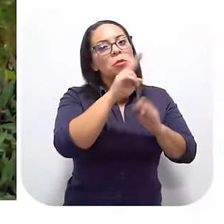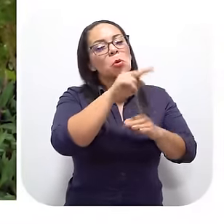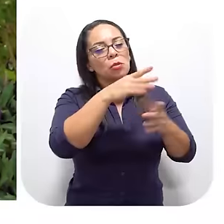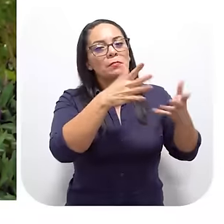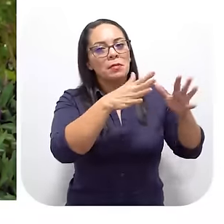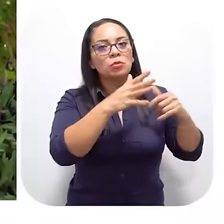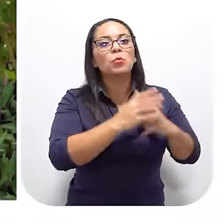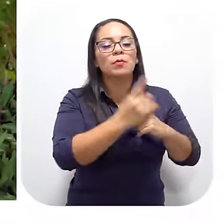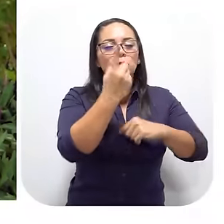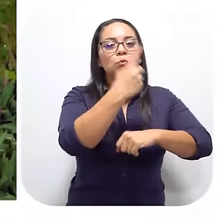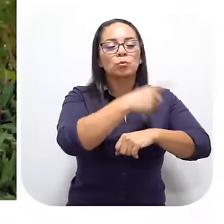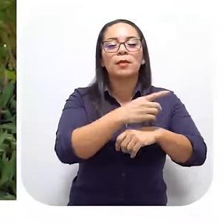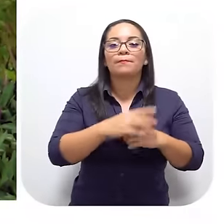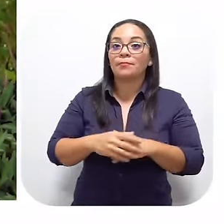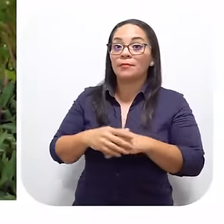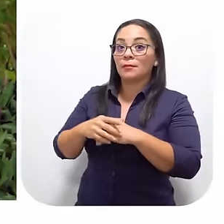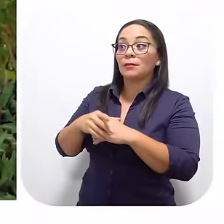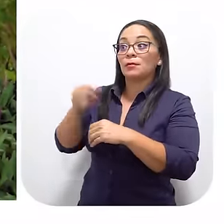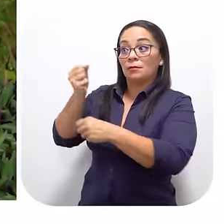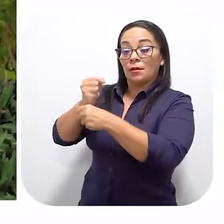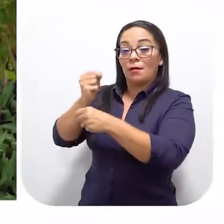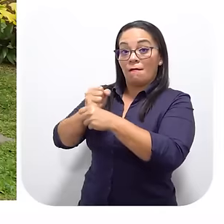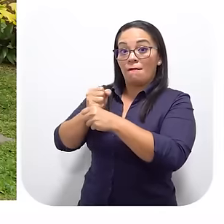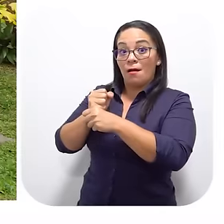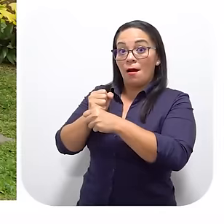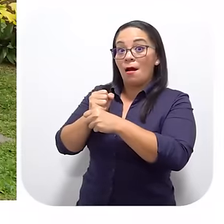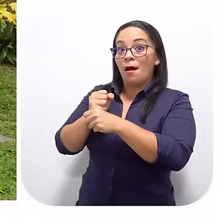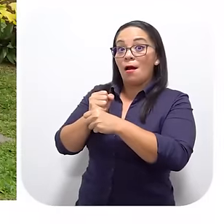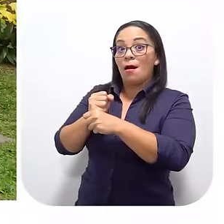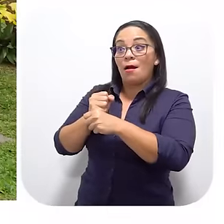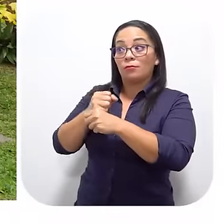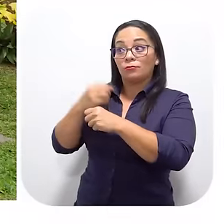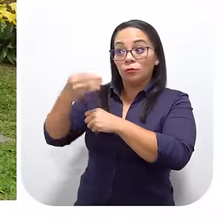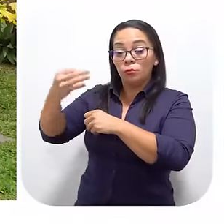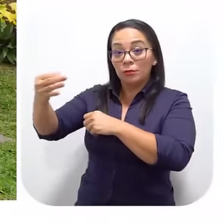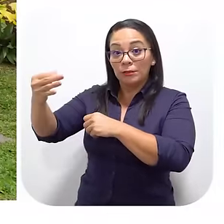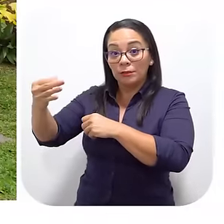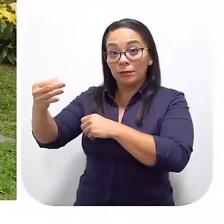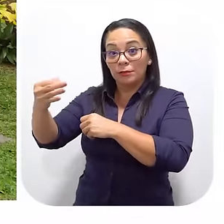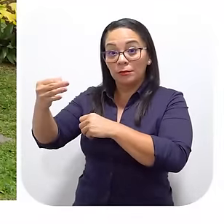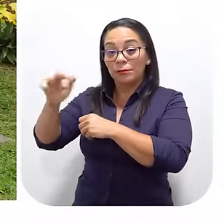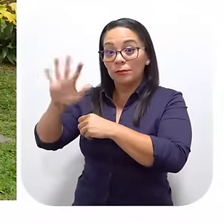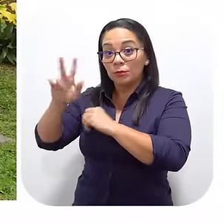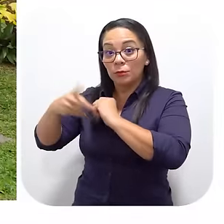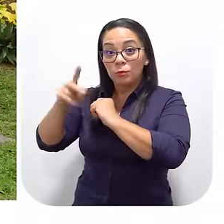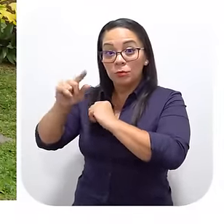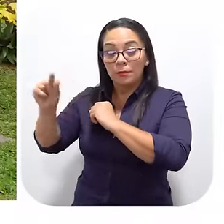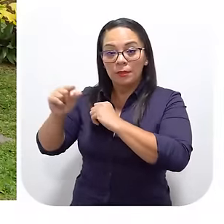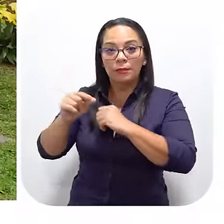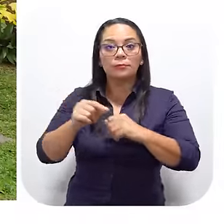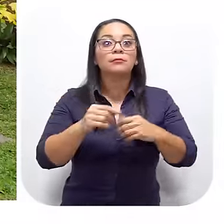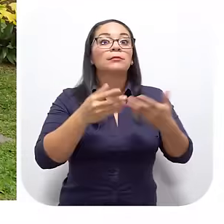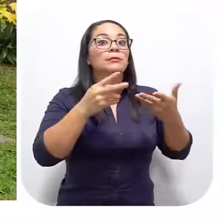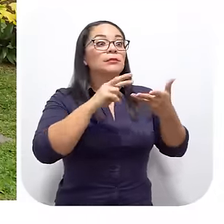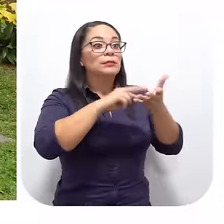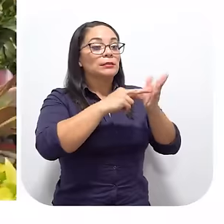Diez mil colones Dependiendo de cómo le vaya En la cosecha de piangües Y trabajan cinco días a la semana Sí, correcto Entonces más o